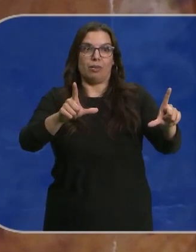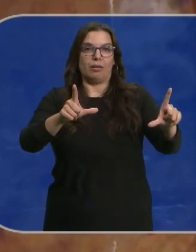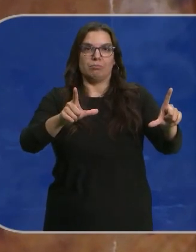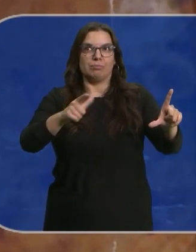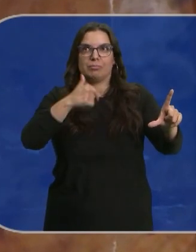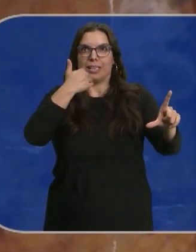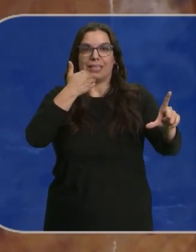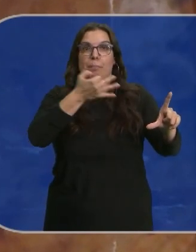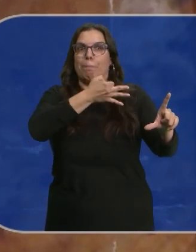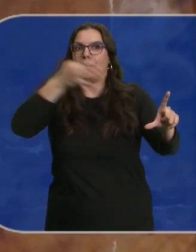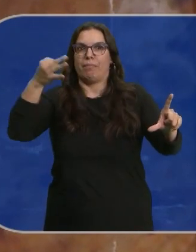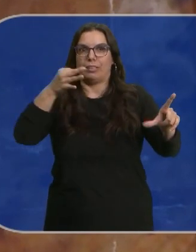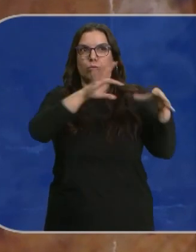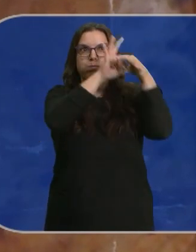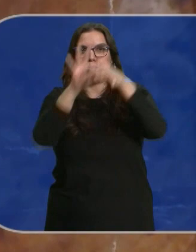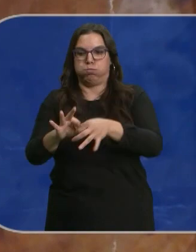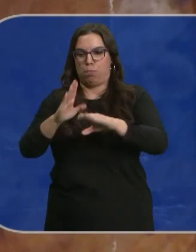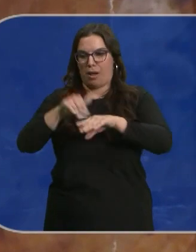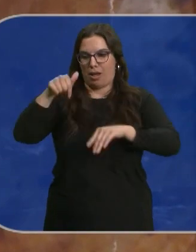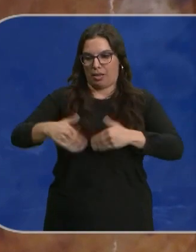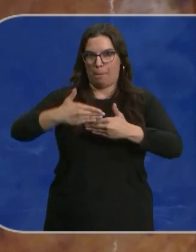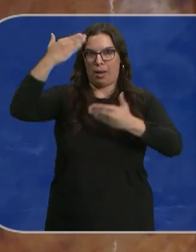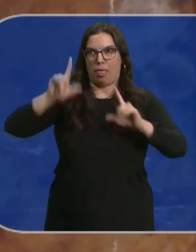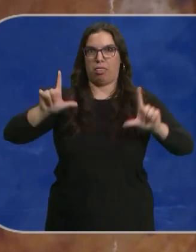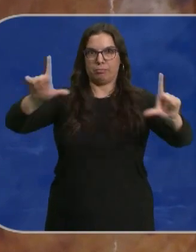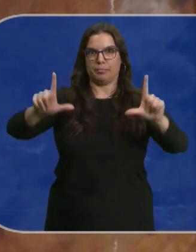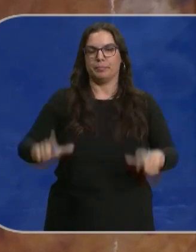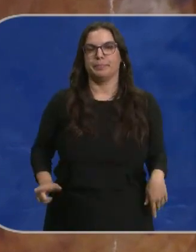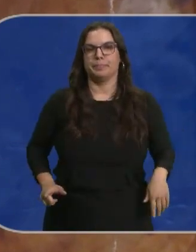concebido para ser colocado aquí.